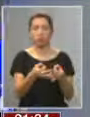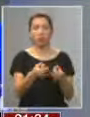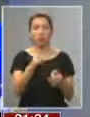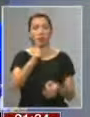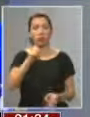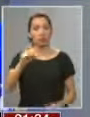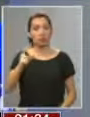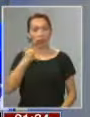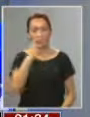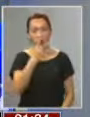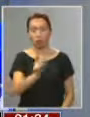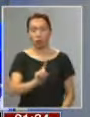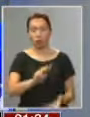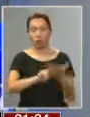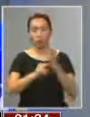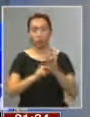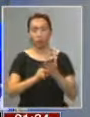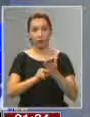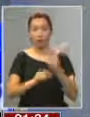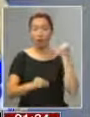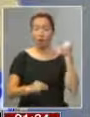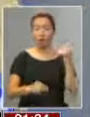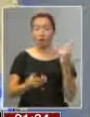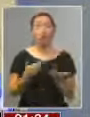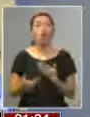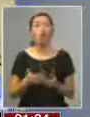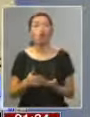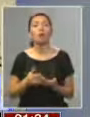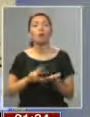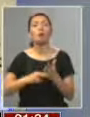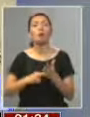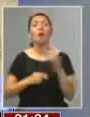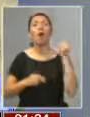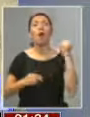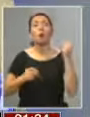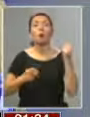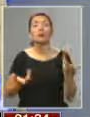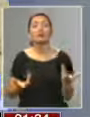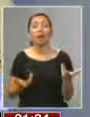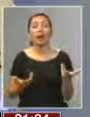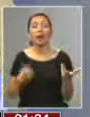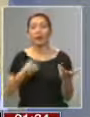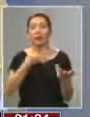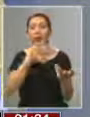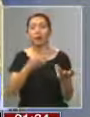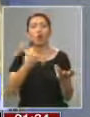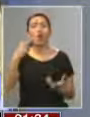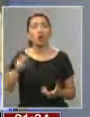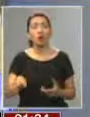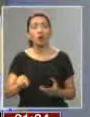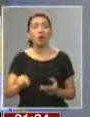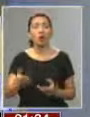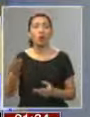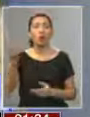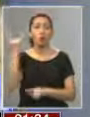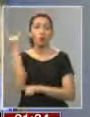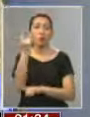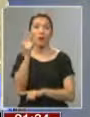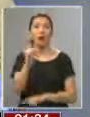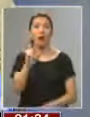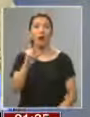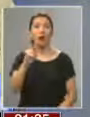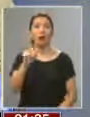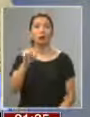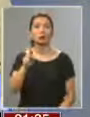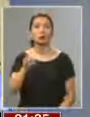de la DC. No un conflicto que tengamos con los comunistas. ¿Dónde tengo conflicto con los comunistas yo? Hablan contra el lucro y tuvieron la Universidad Arci. Miren qué